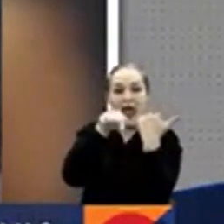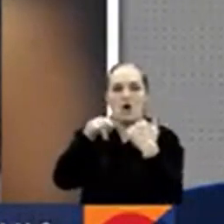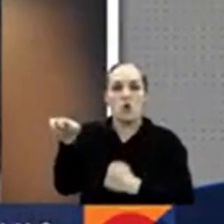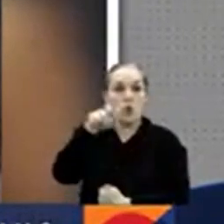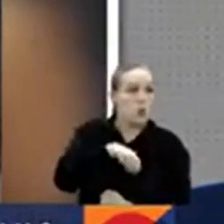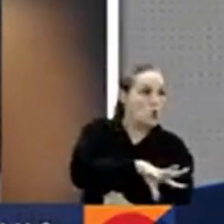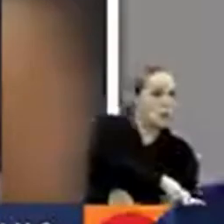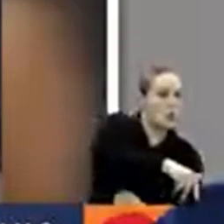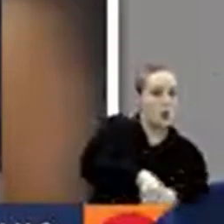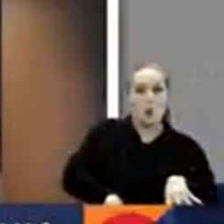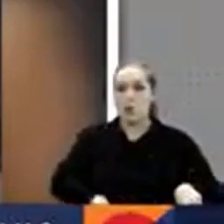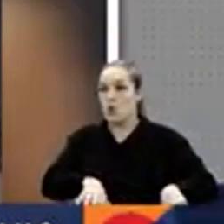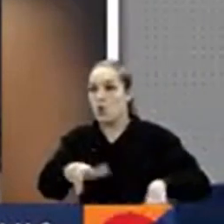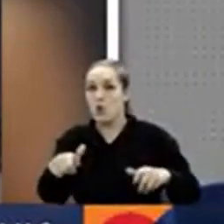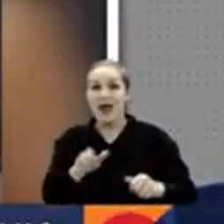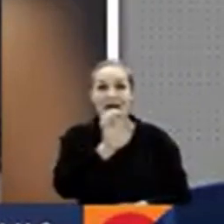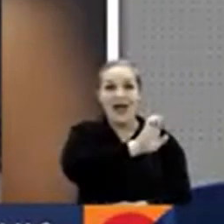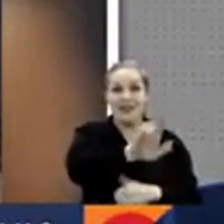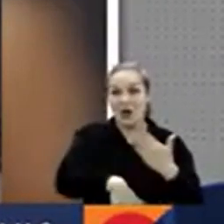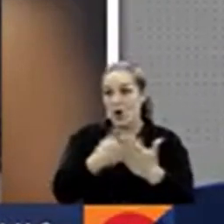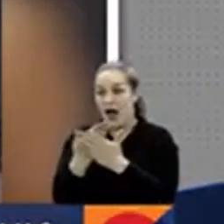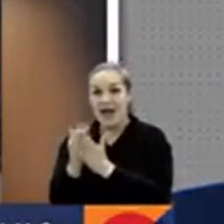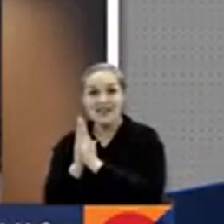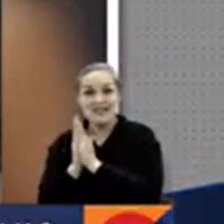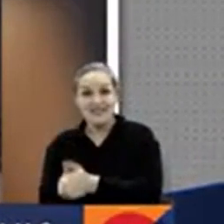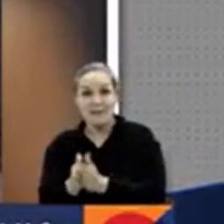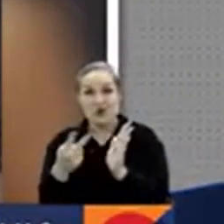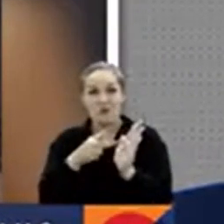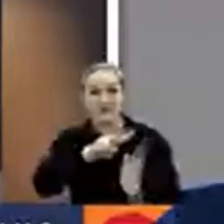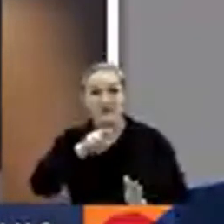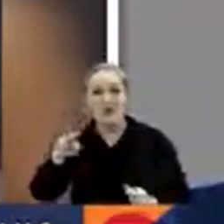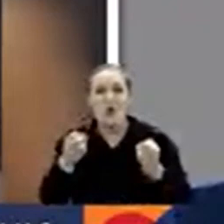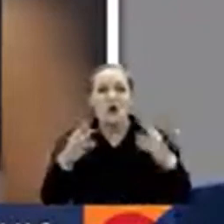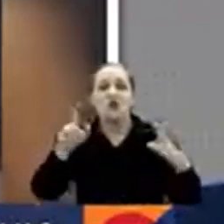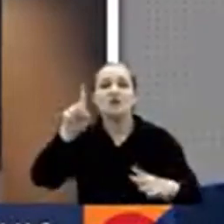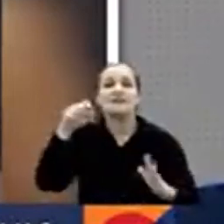diciembre de 2022 ocurrieron 6.733 casos.